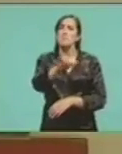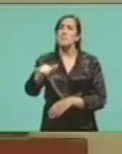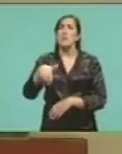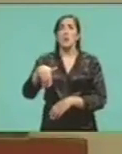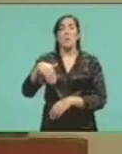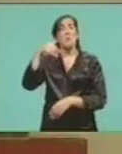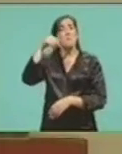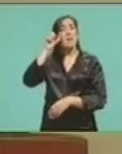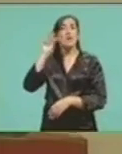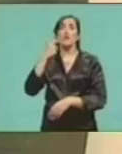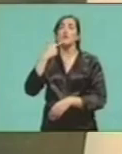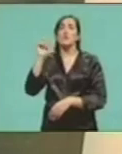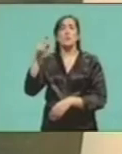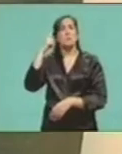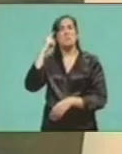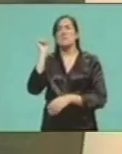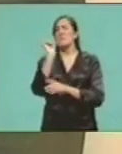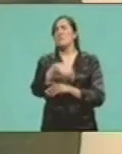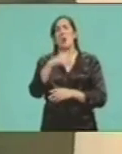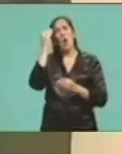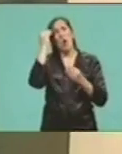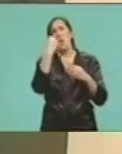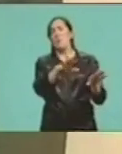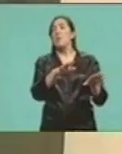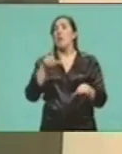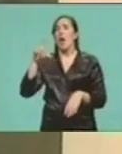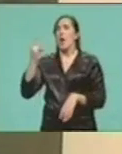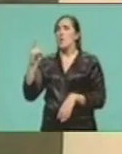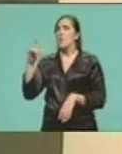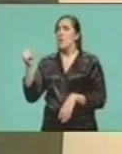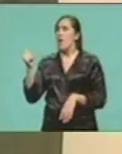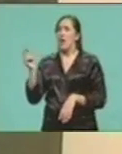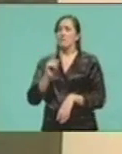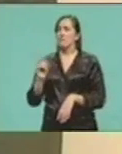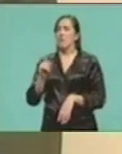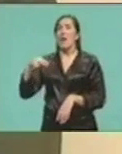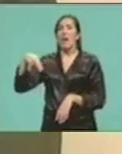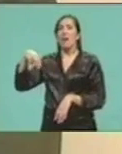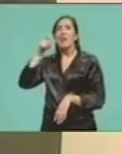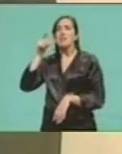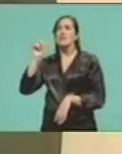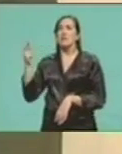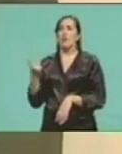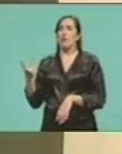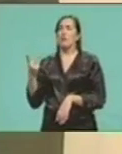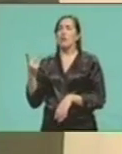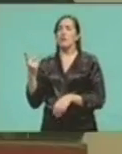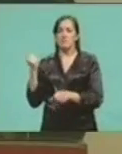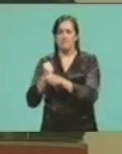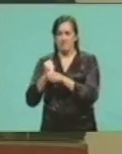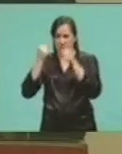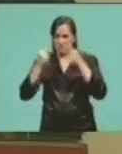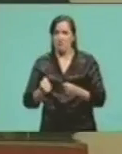condenado al archivo y al olvido. Él y Lula lo reflotaron y además lo hicieron más grande,